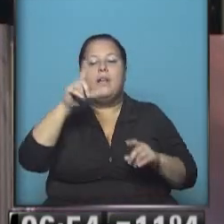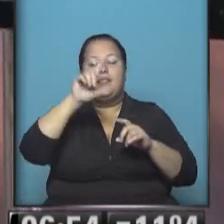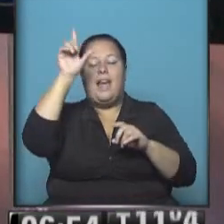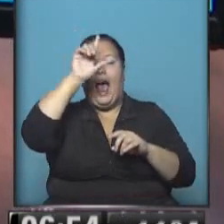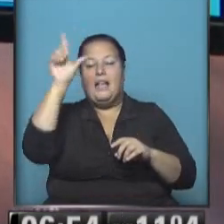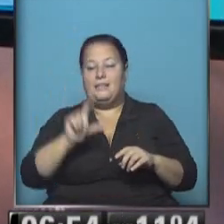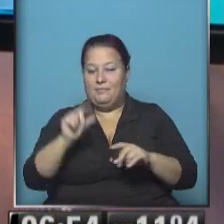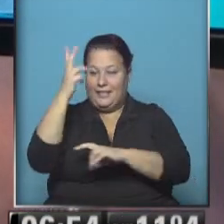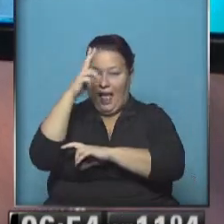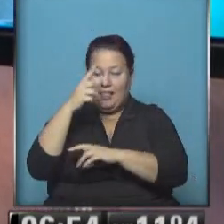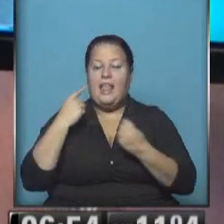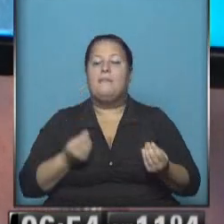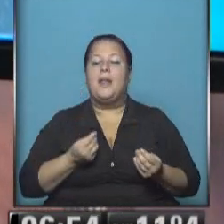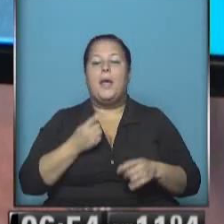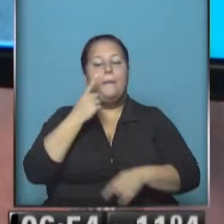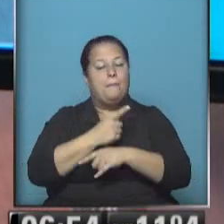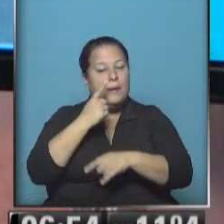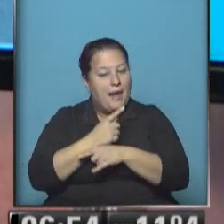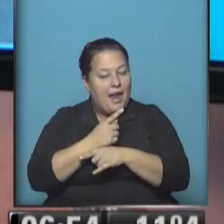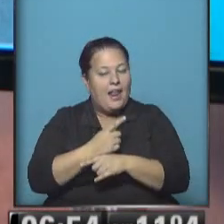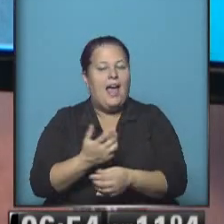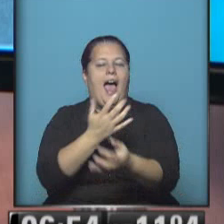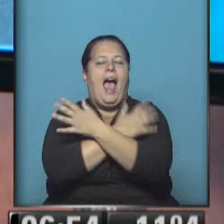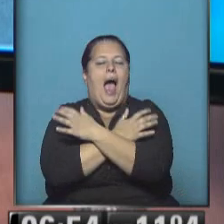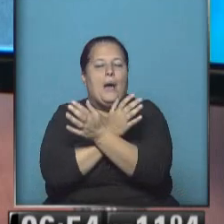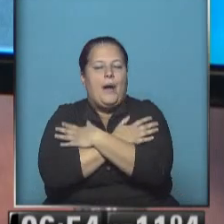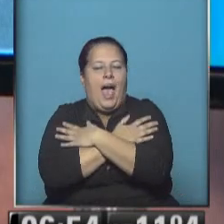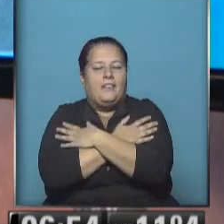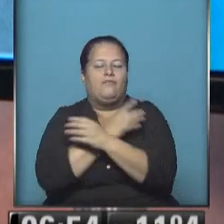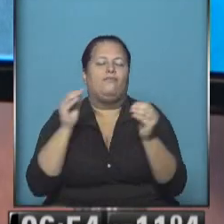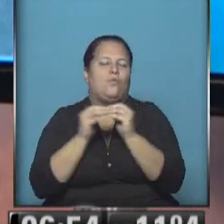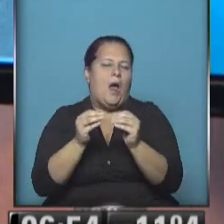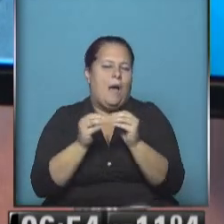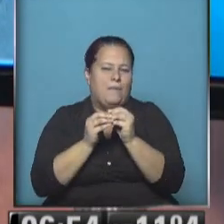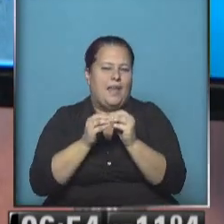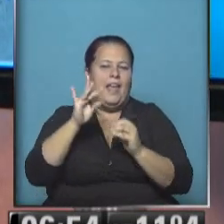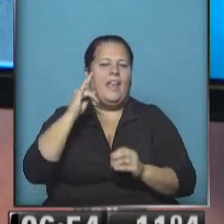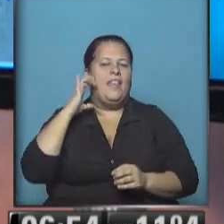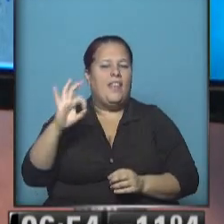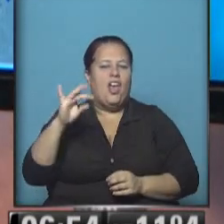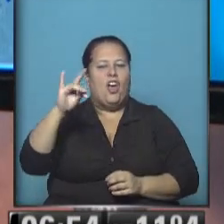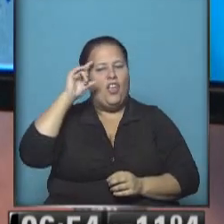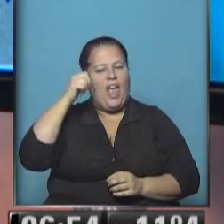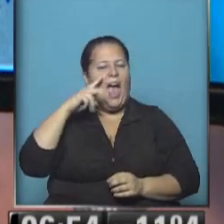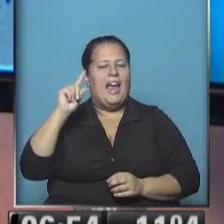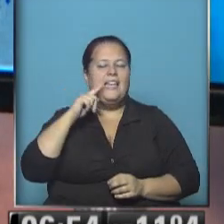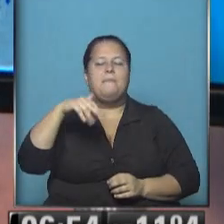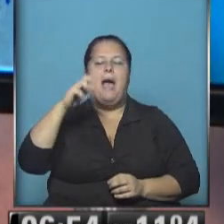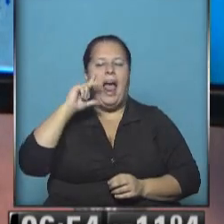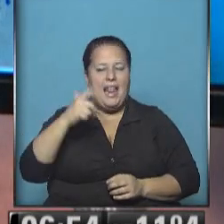satélite, pero antes quiero mandarle un abrazo enorme a un gran amigo, Diego de Ángeles y Mariela.